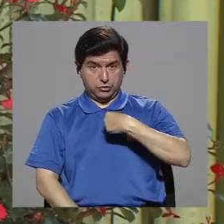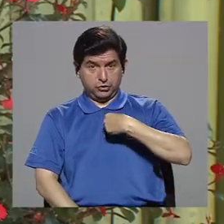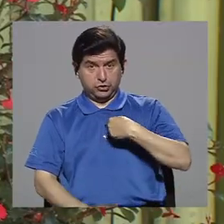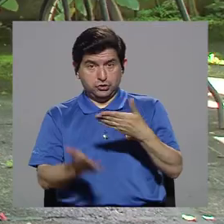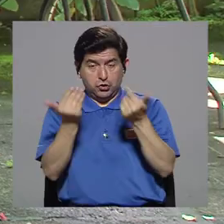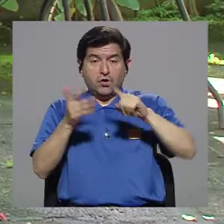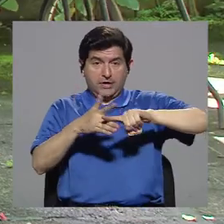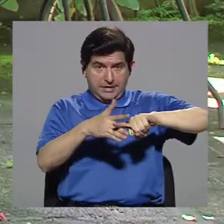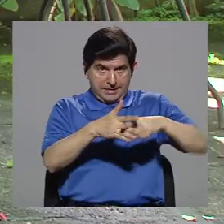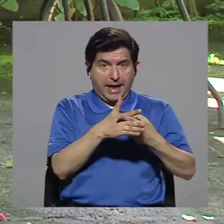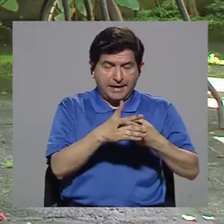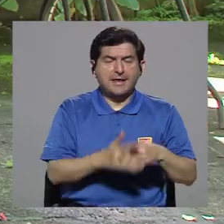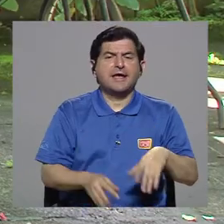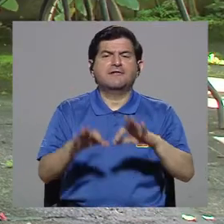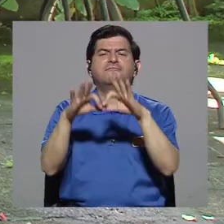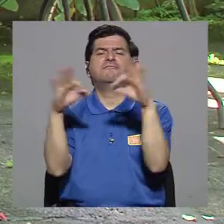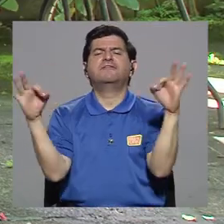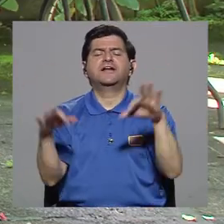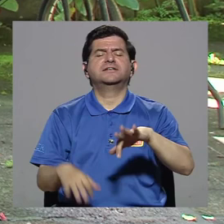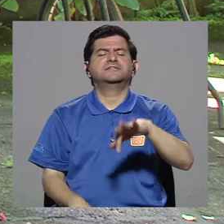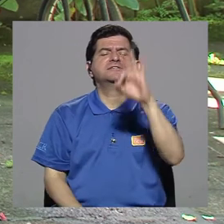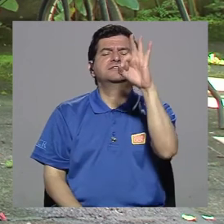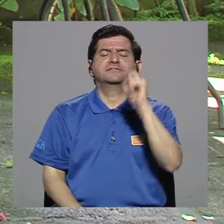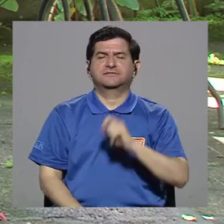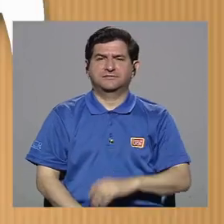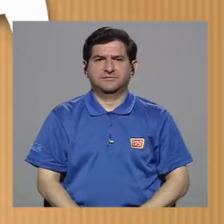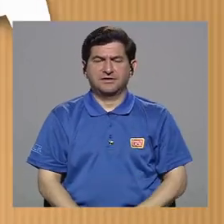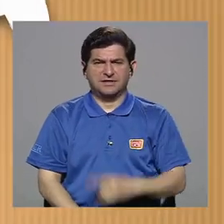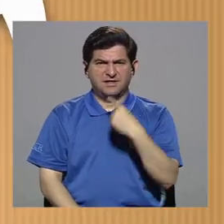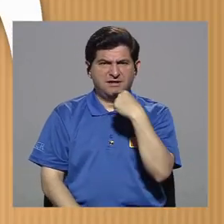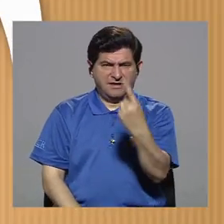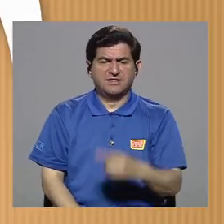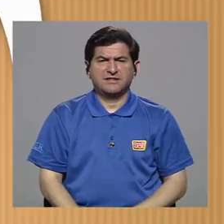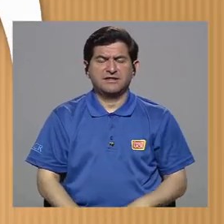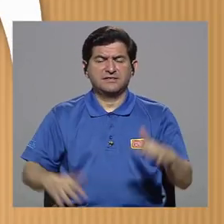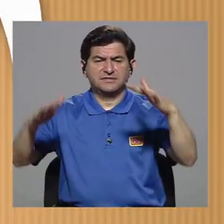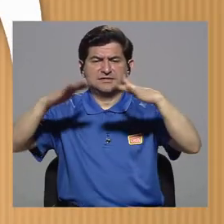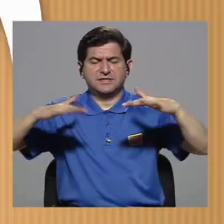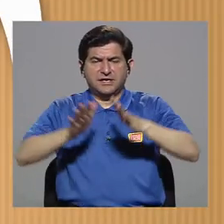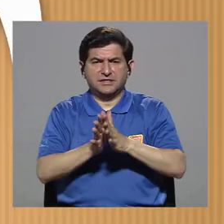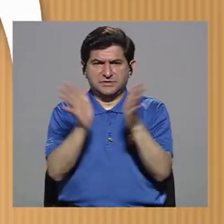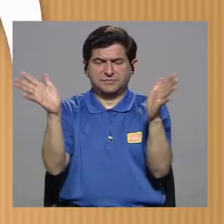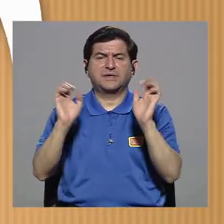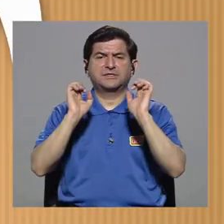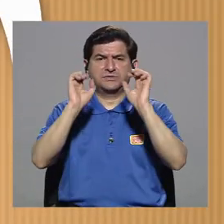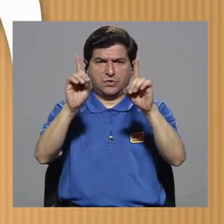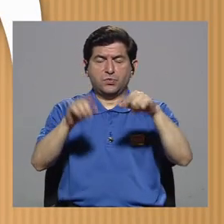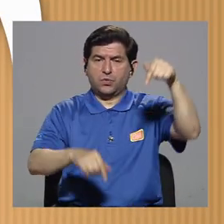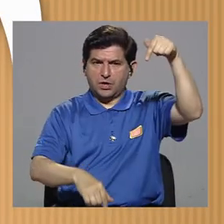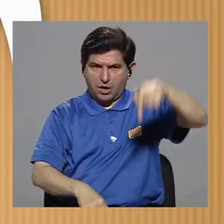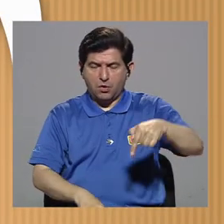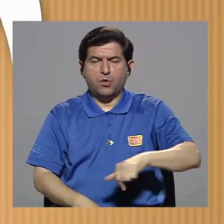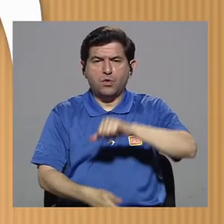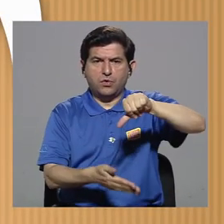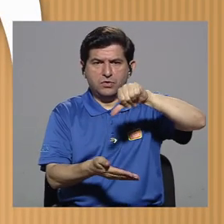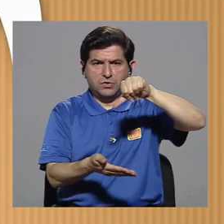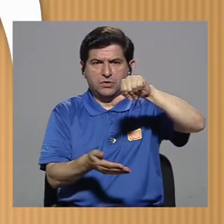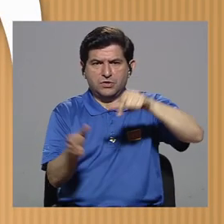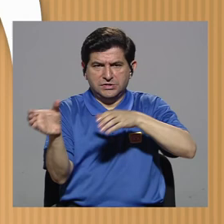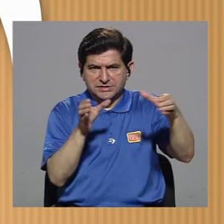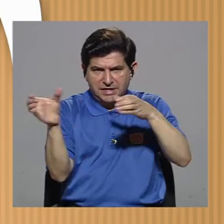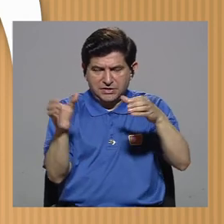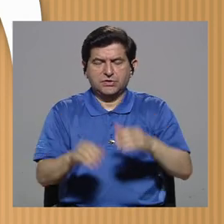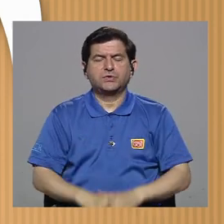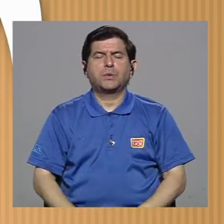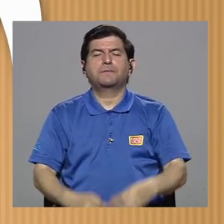quería iniciar con una frase que encontré que dice así, el espacio público educa. Hoy que el centro comercial